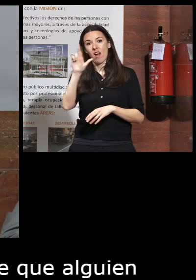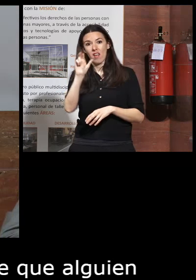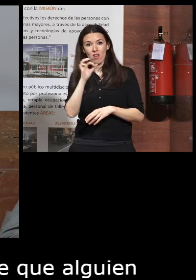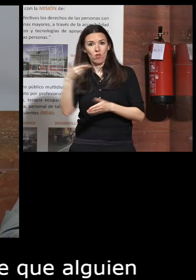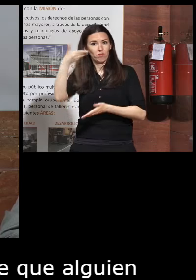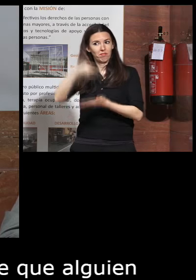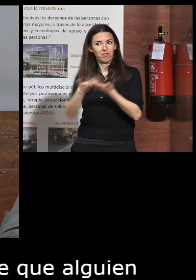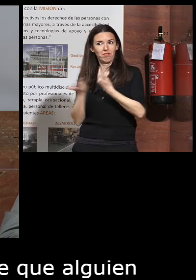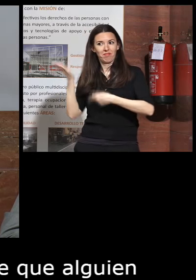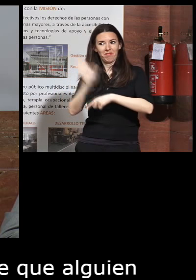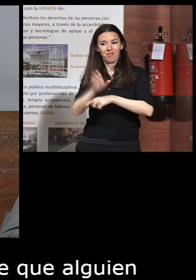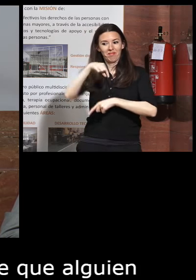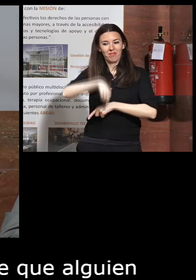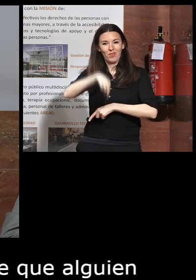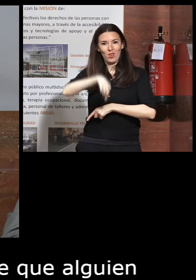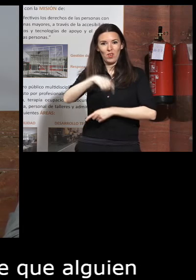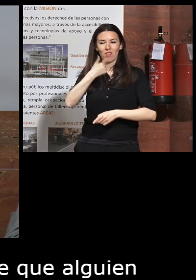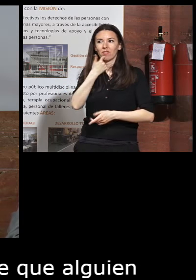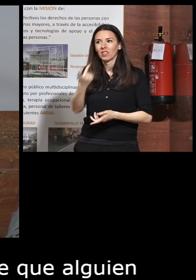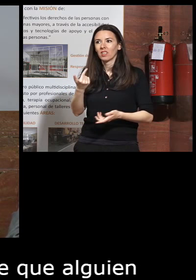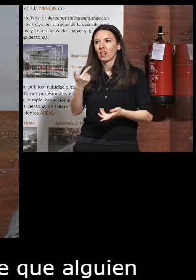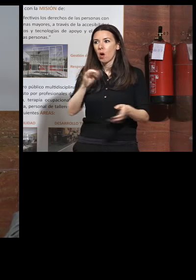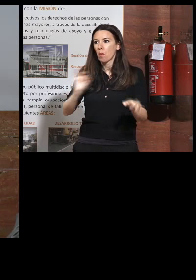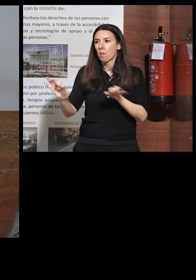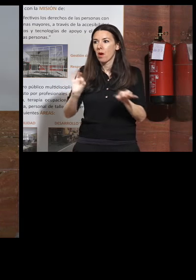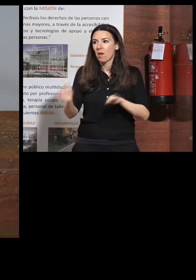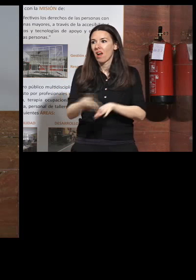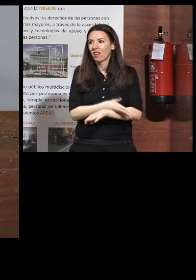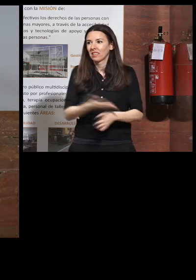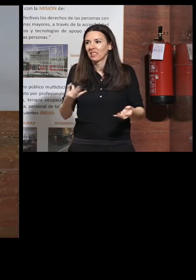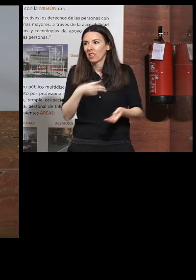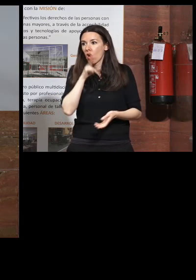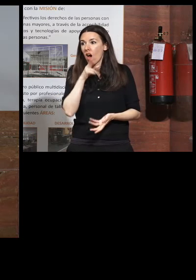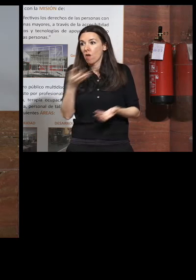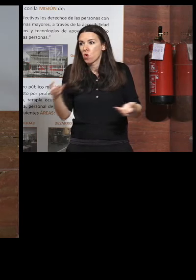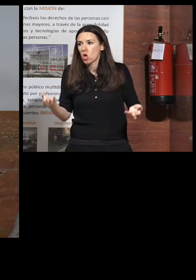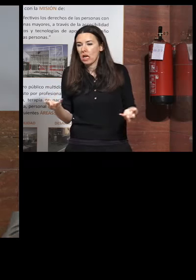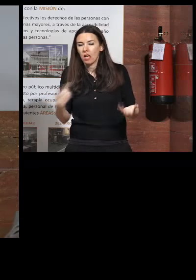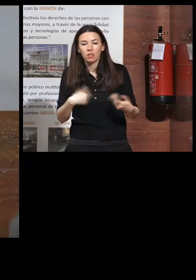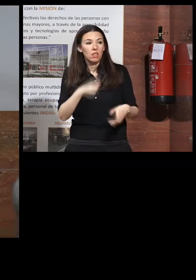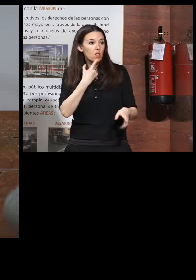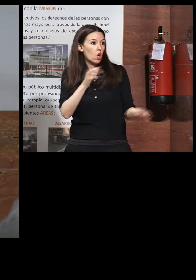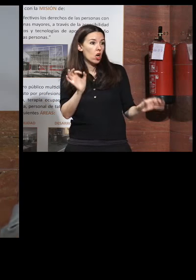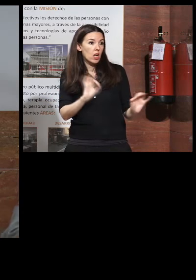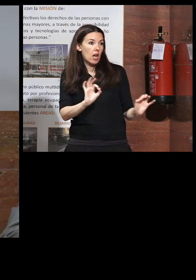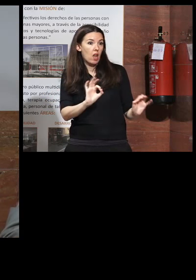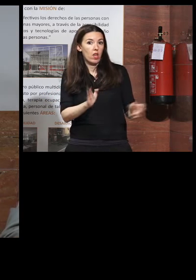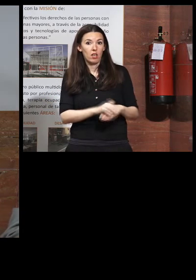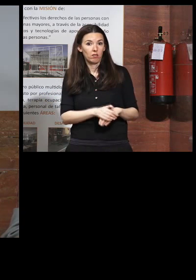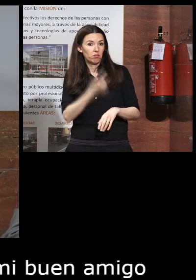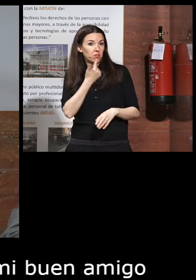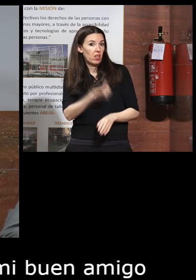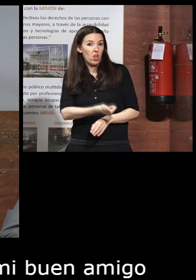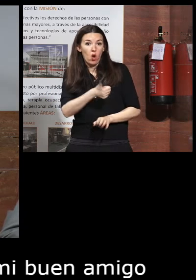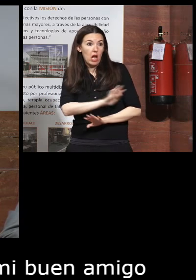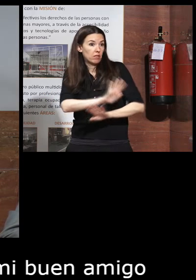vosotros hoy le dije bueno ¿y qué tengo que preparar? ¿de qué hablo? me dijo yo no nada no te digo nada